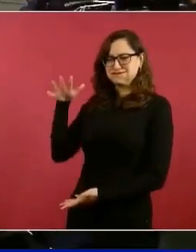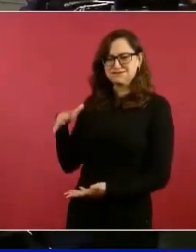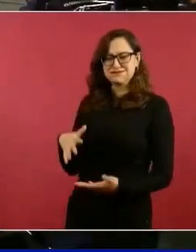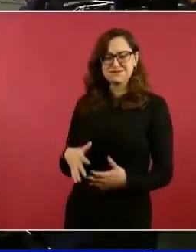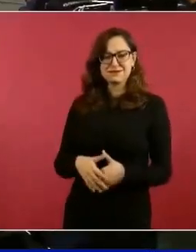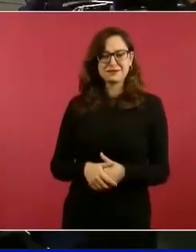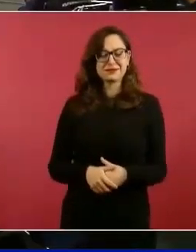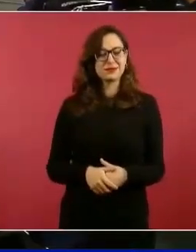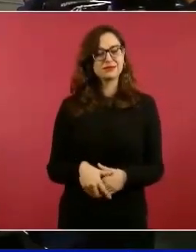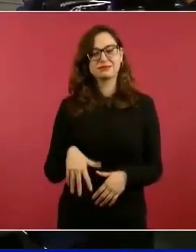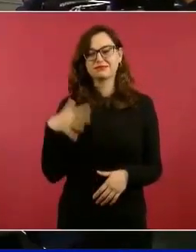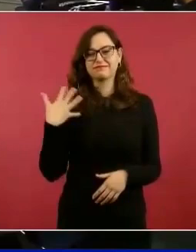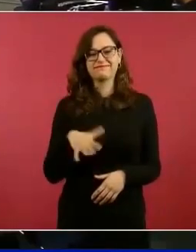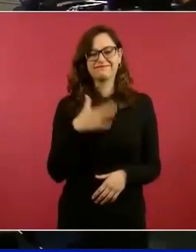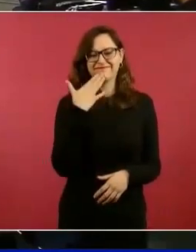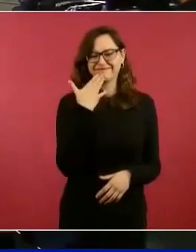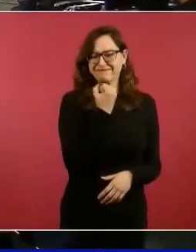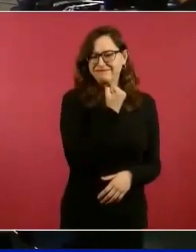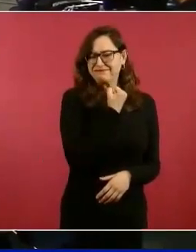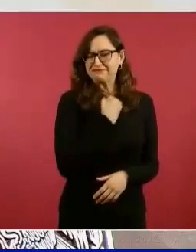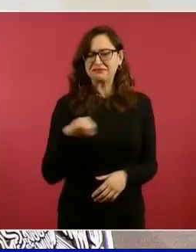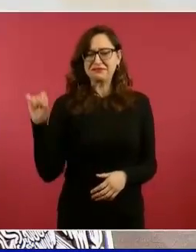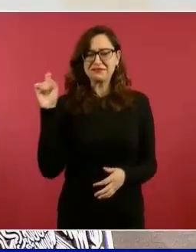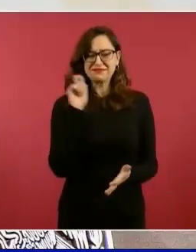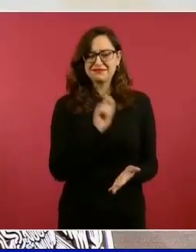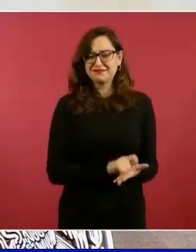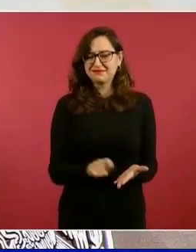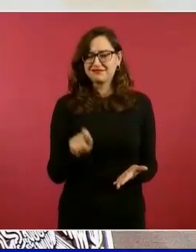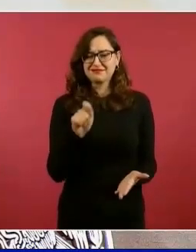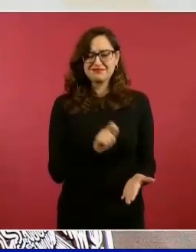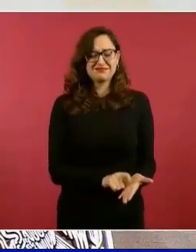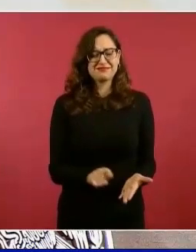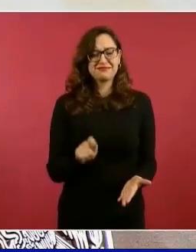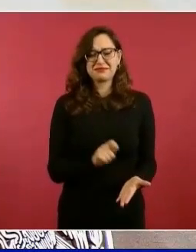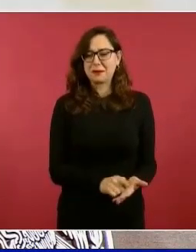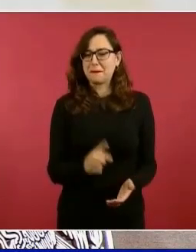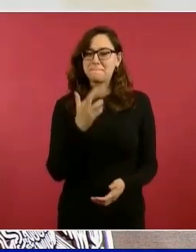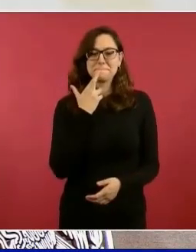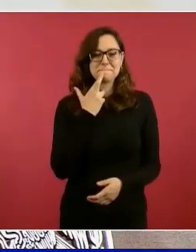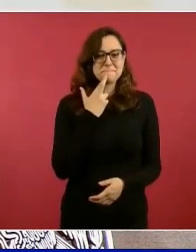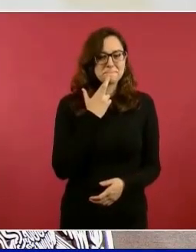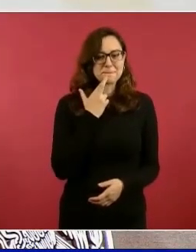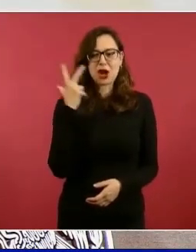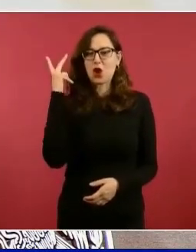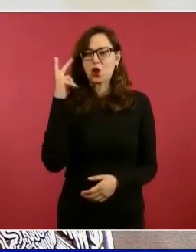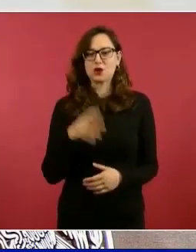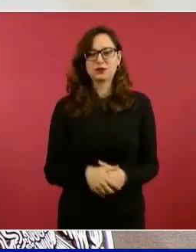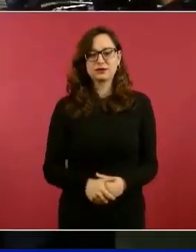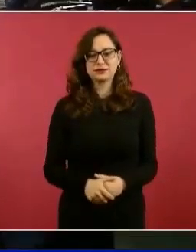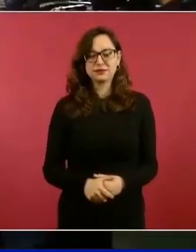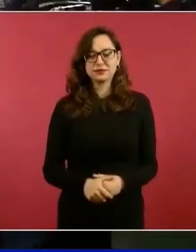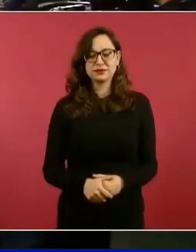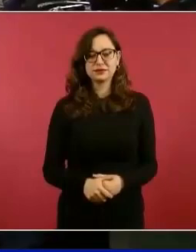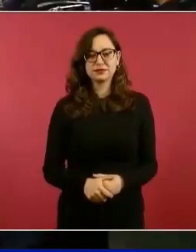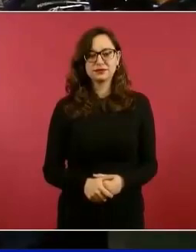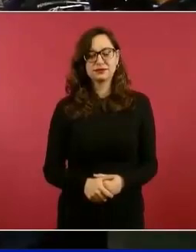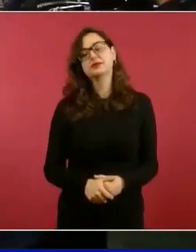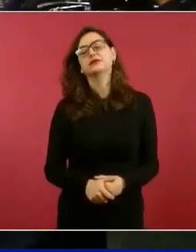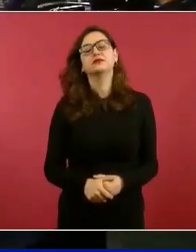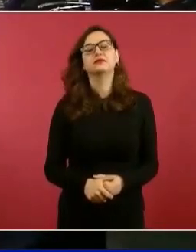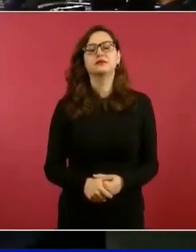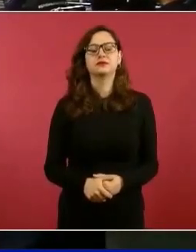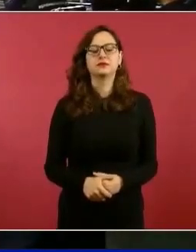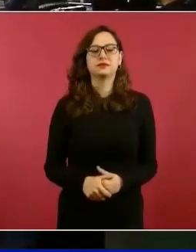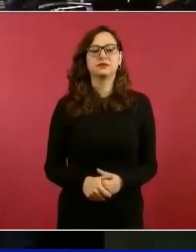Uno de los mejores escritores en la historia de México y de los más